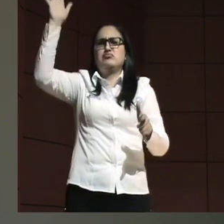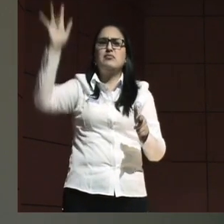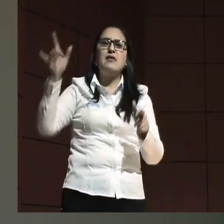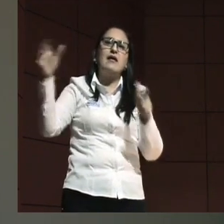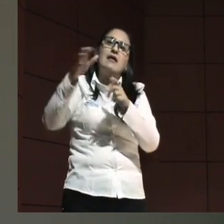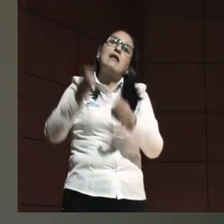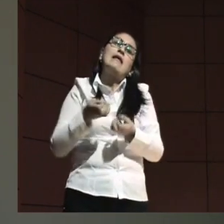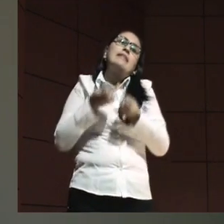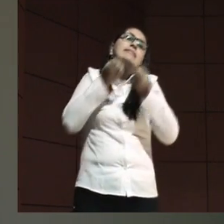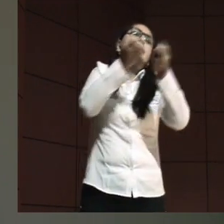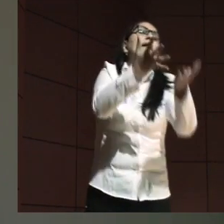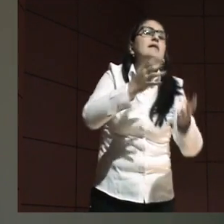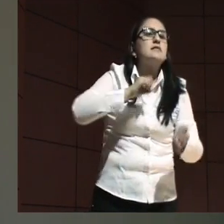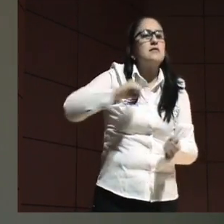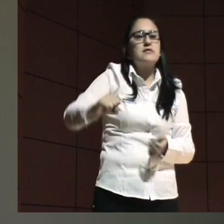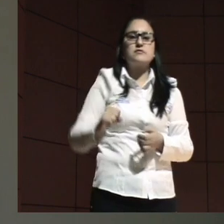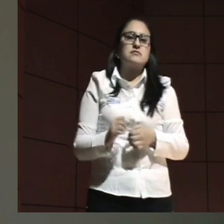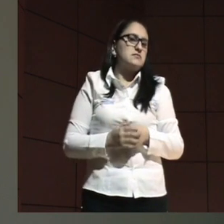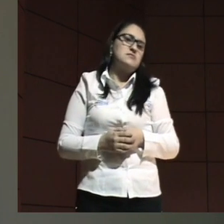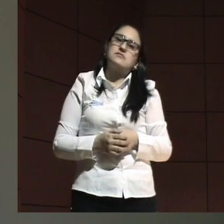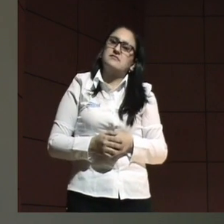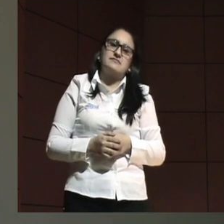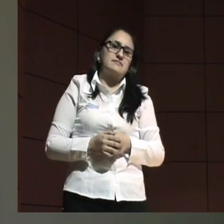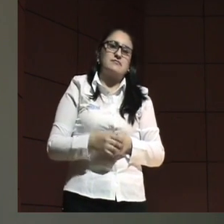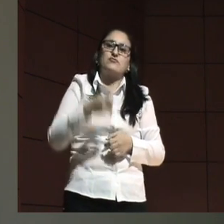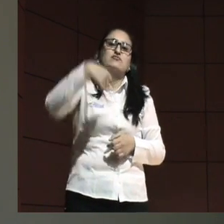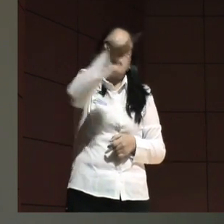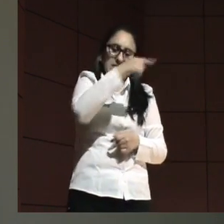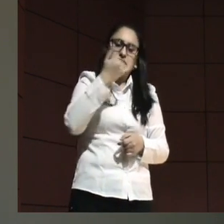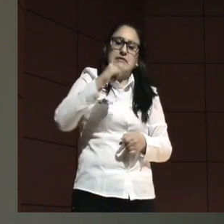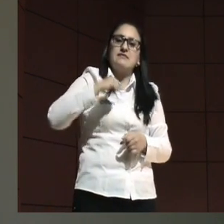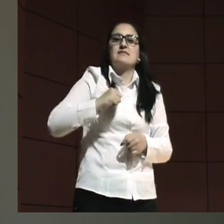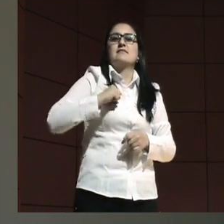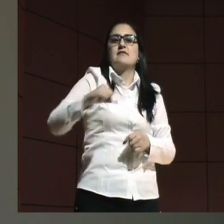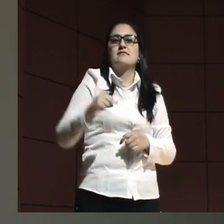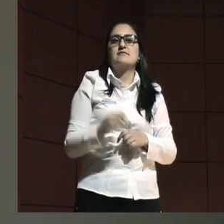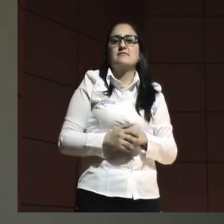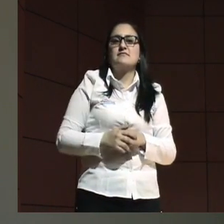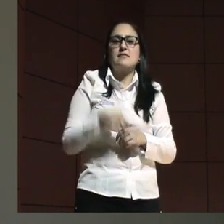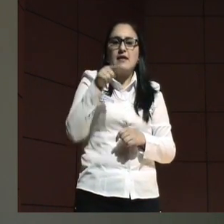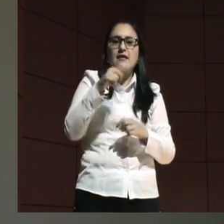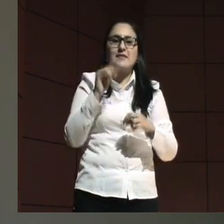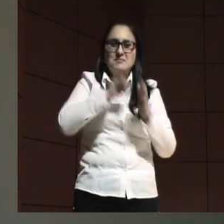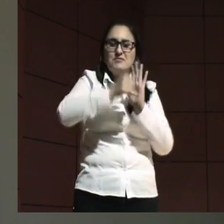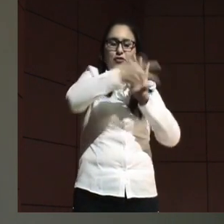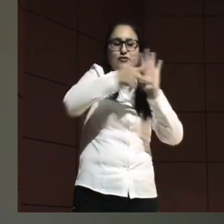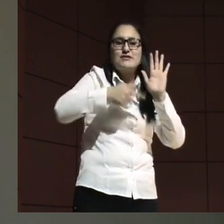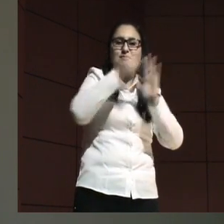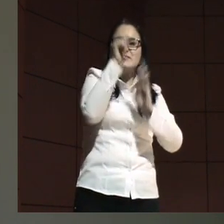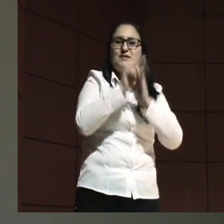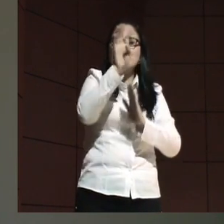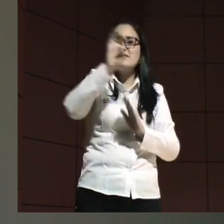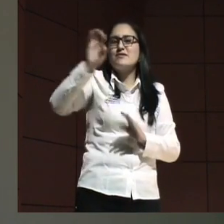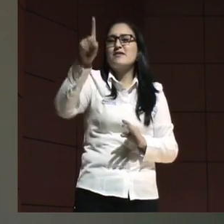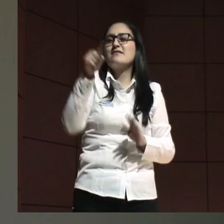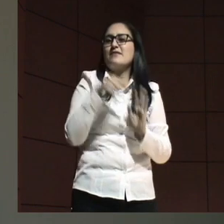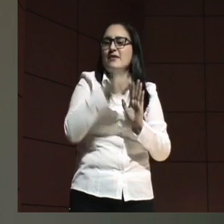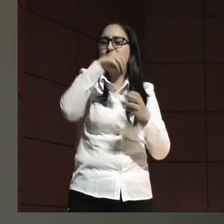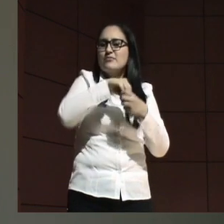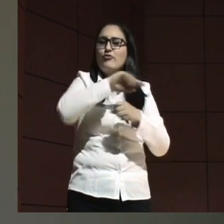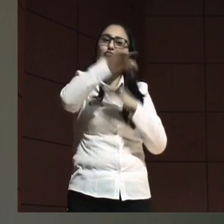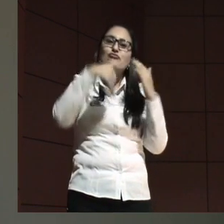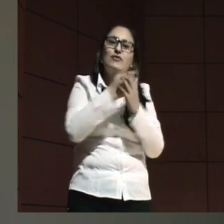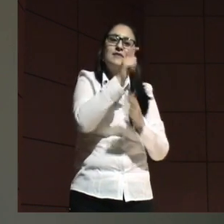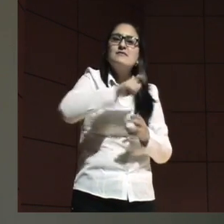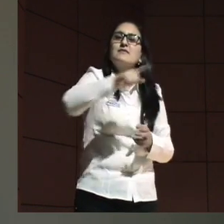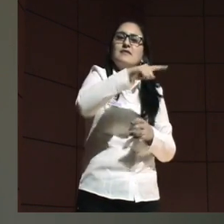van a darles los derechos. No es que son de ustedes. Máxime con la Constitución del 91 en virtud de la cual todos